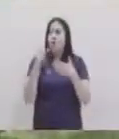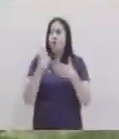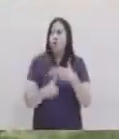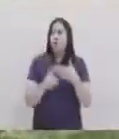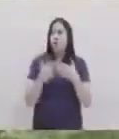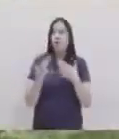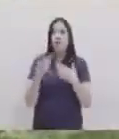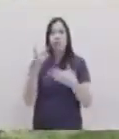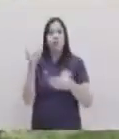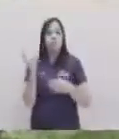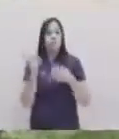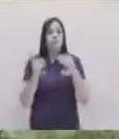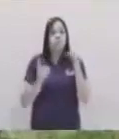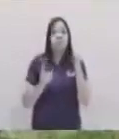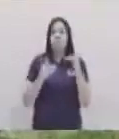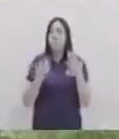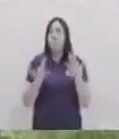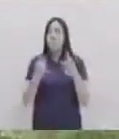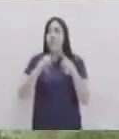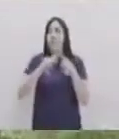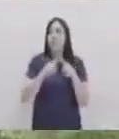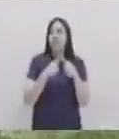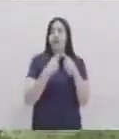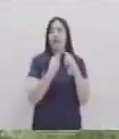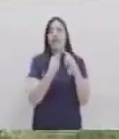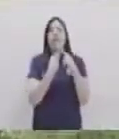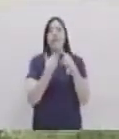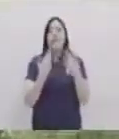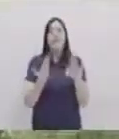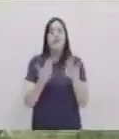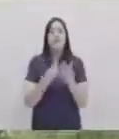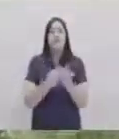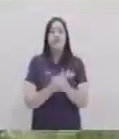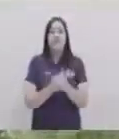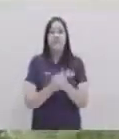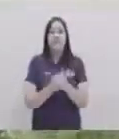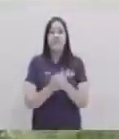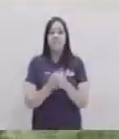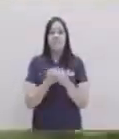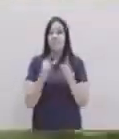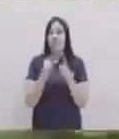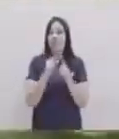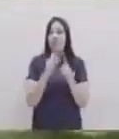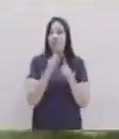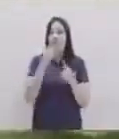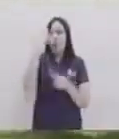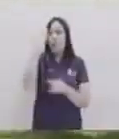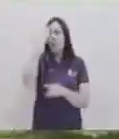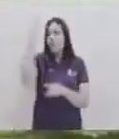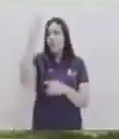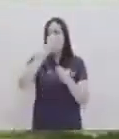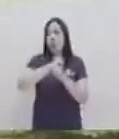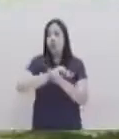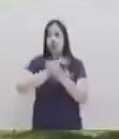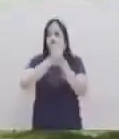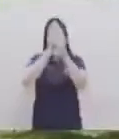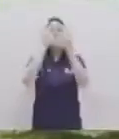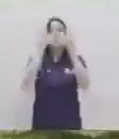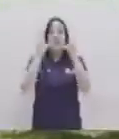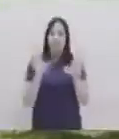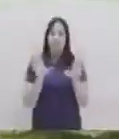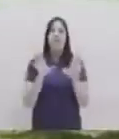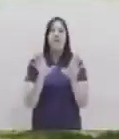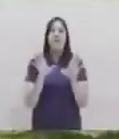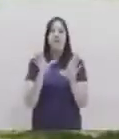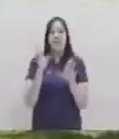a direccionar una a una las señas iniciemos con Buenos días maestro y compañeros Buenos días como en las frases del